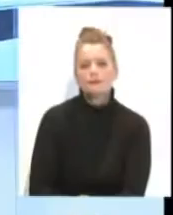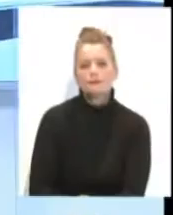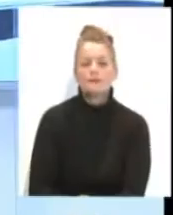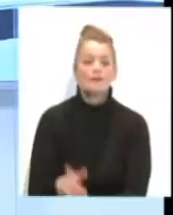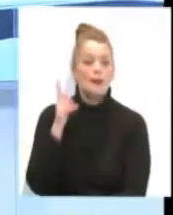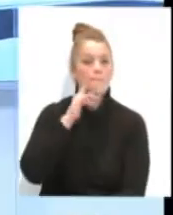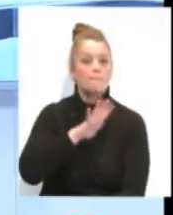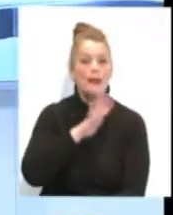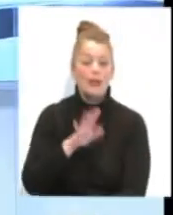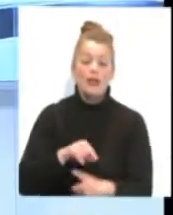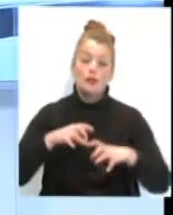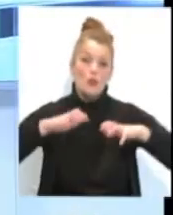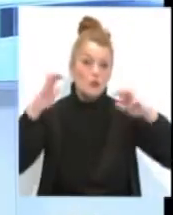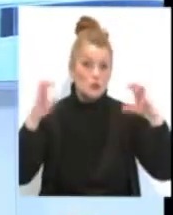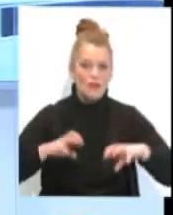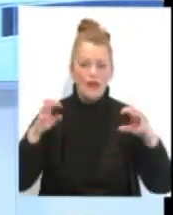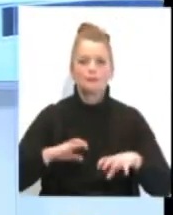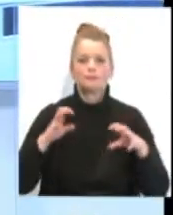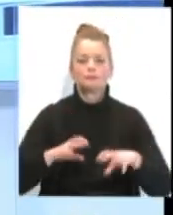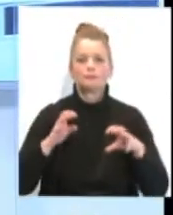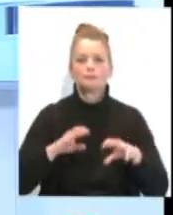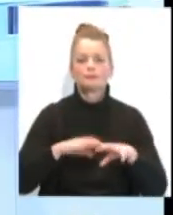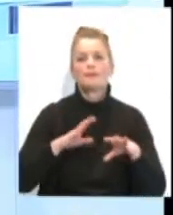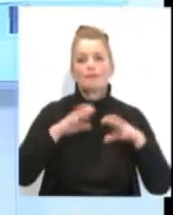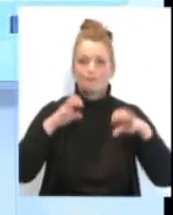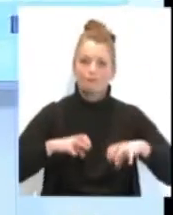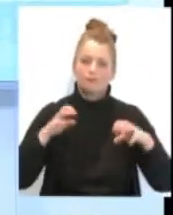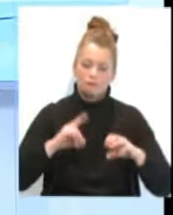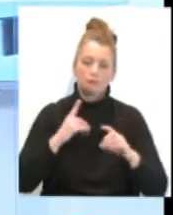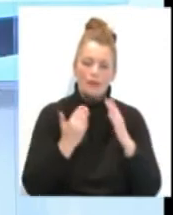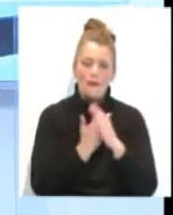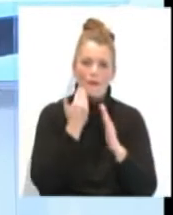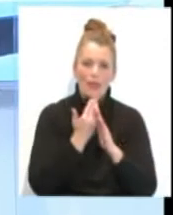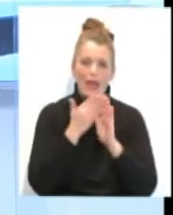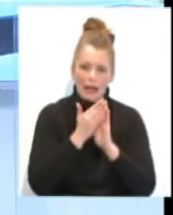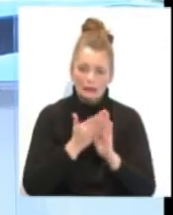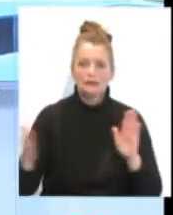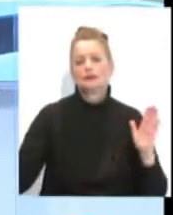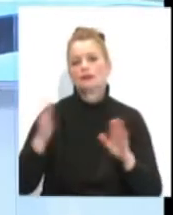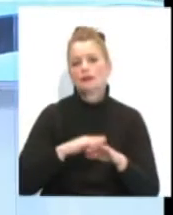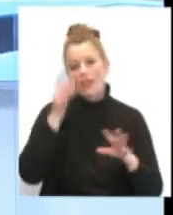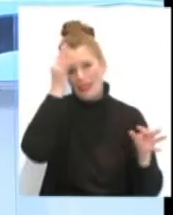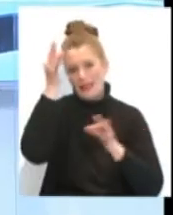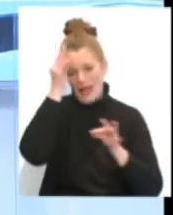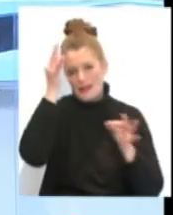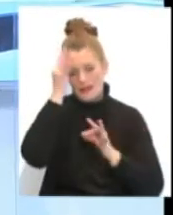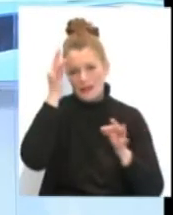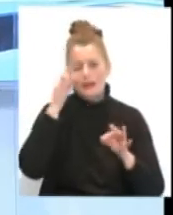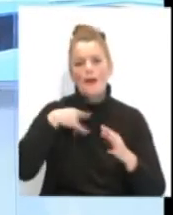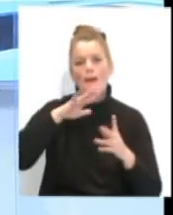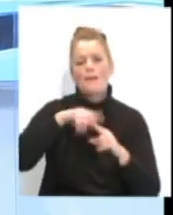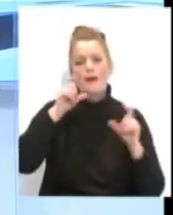Parece que llegan las lluvias y que se van a quedar con nosotros unos cuantos días. Trascienden todos los detalles de la previsión